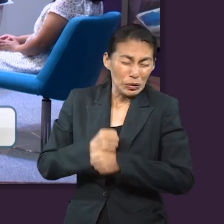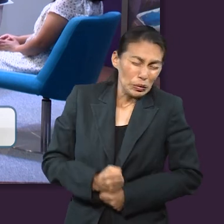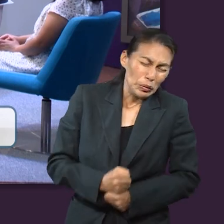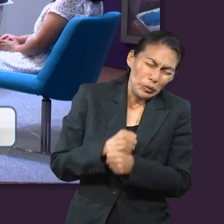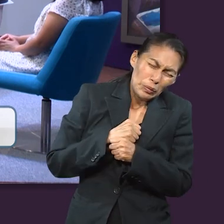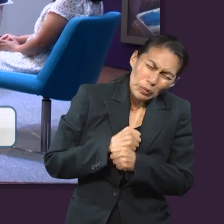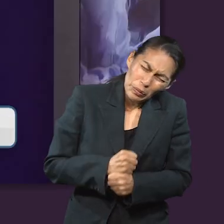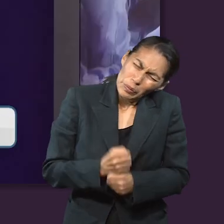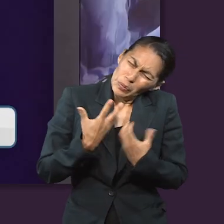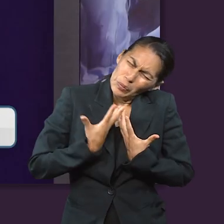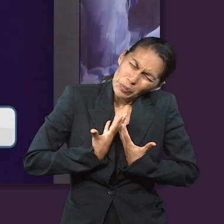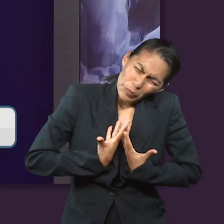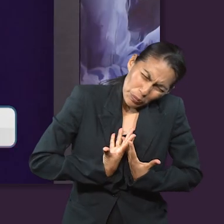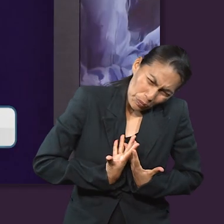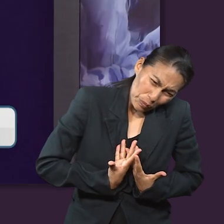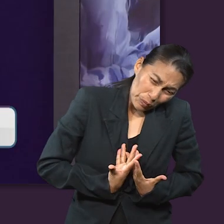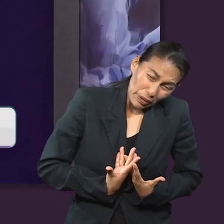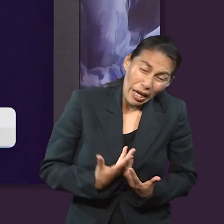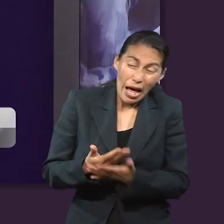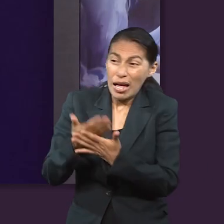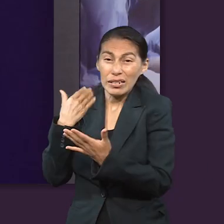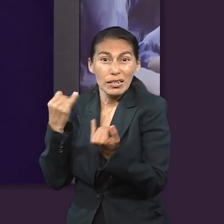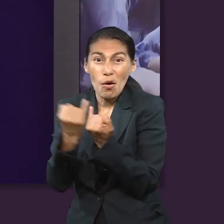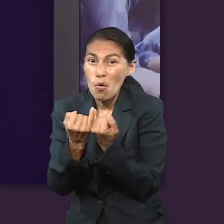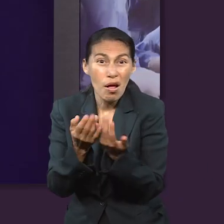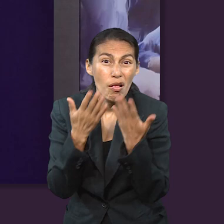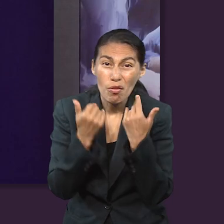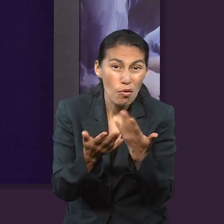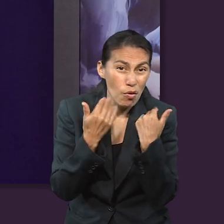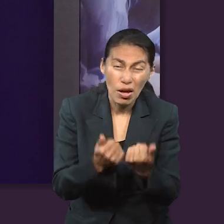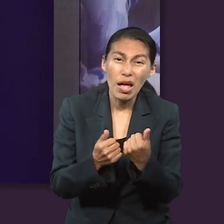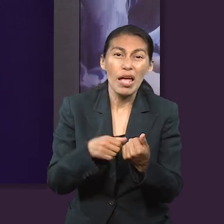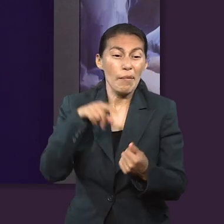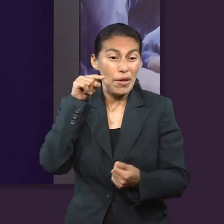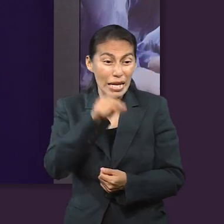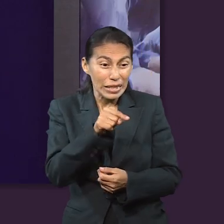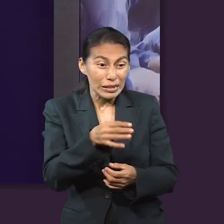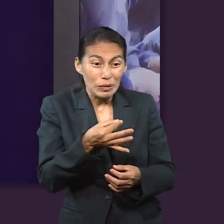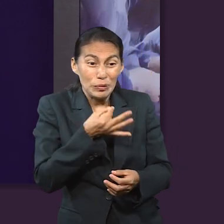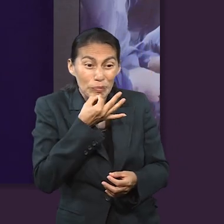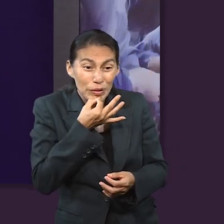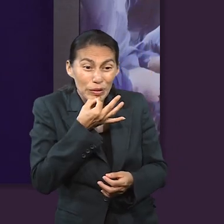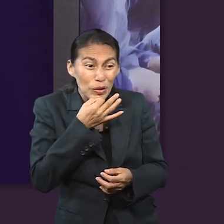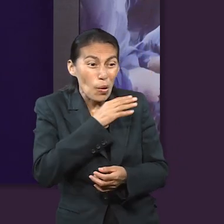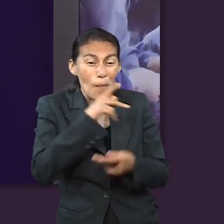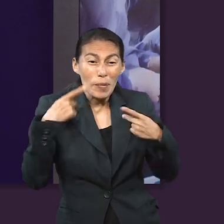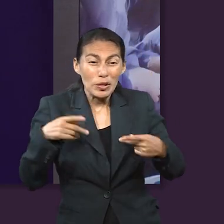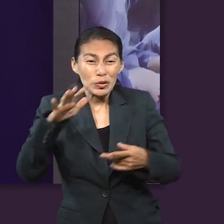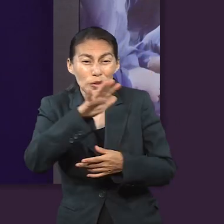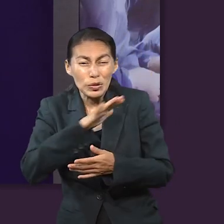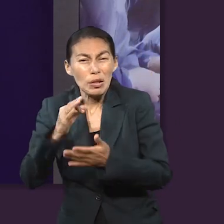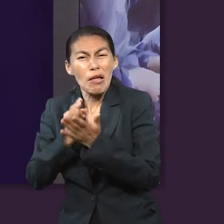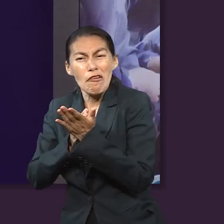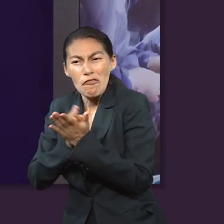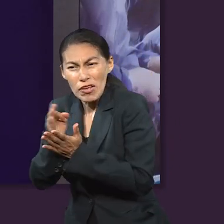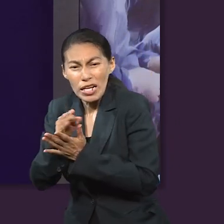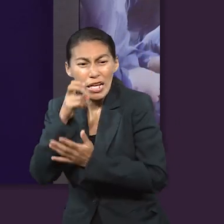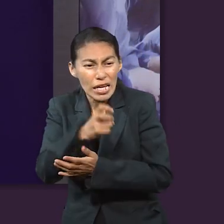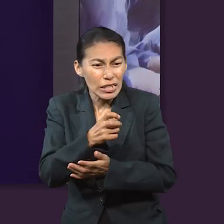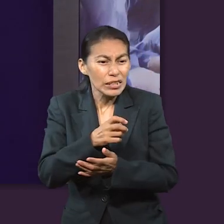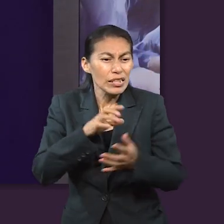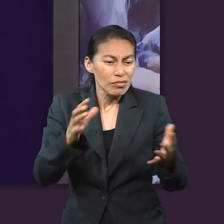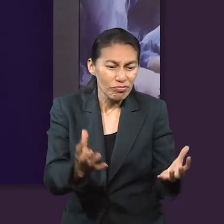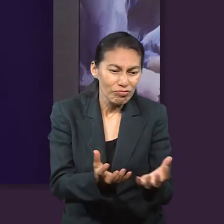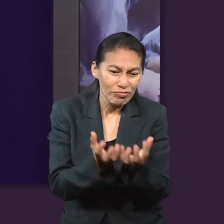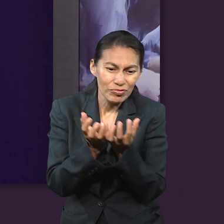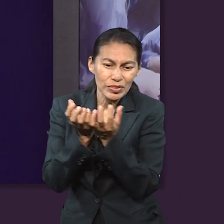angustia, cual nunca fue desde que hubo gente hasta entonces. Pero en aquel tiempo será libertado tu pueblo. Todos los que se hayan